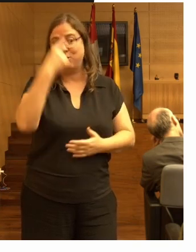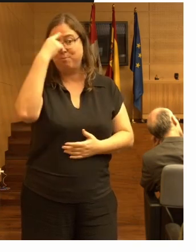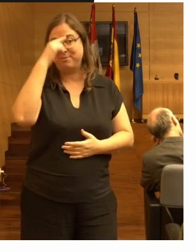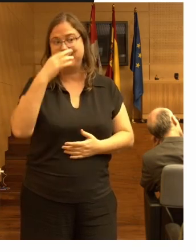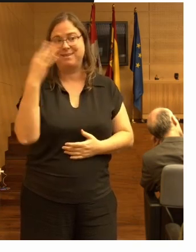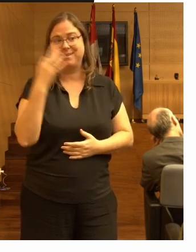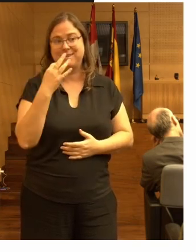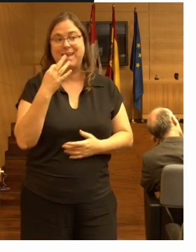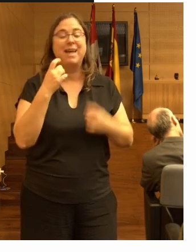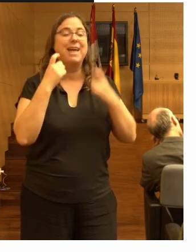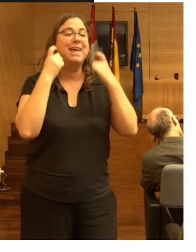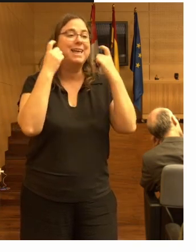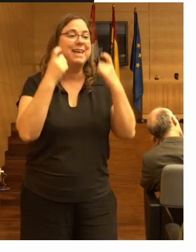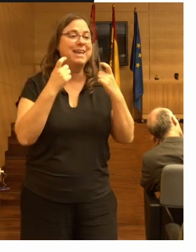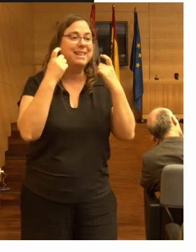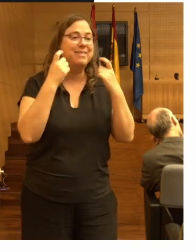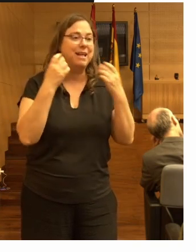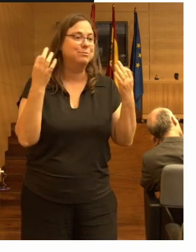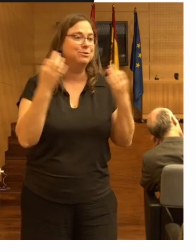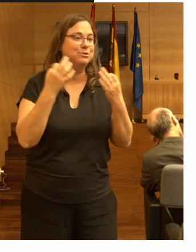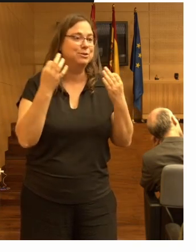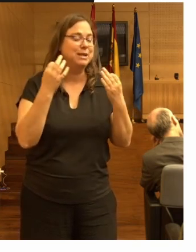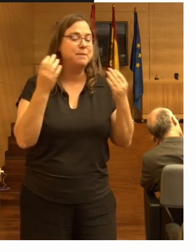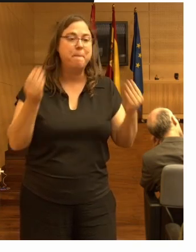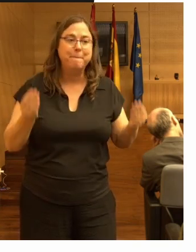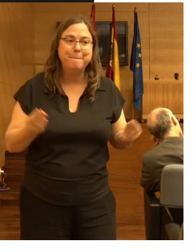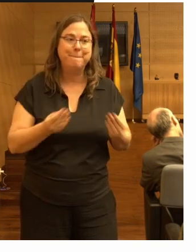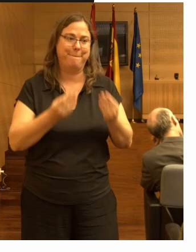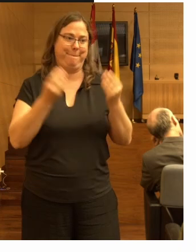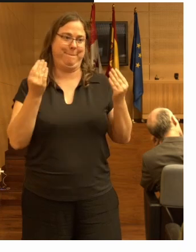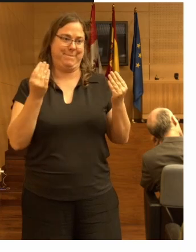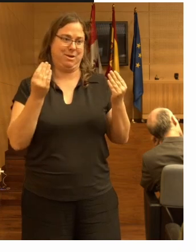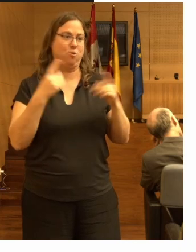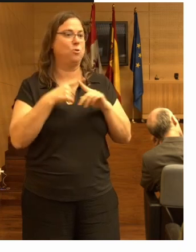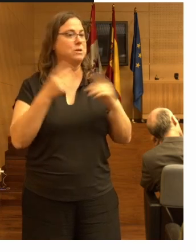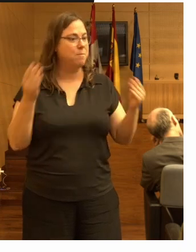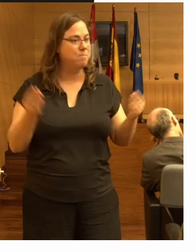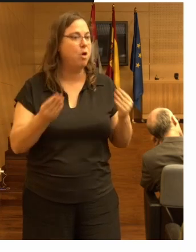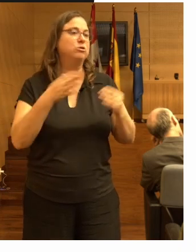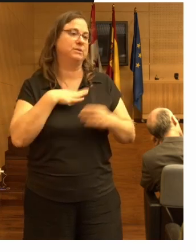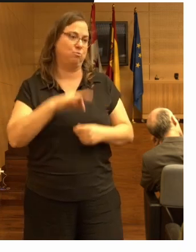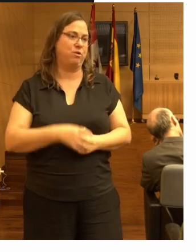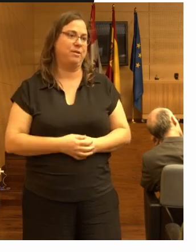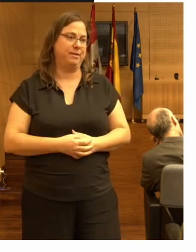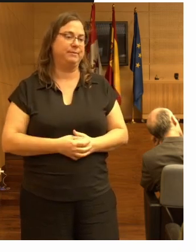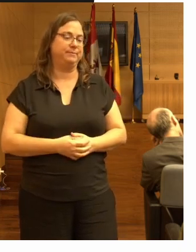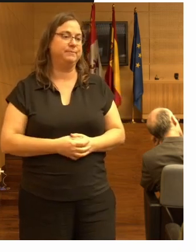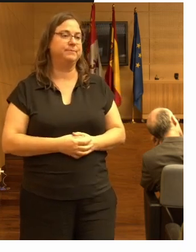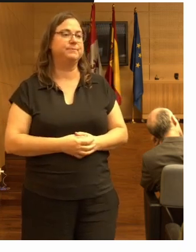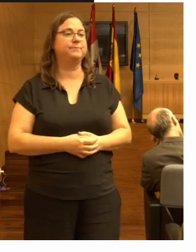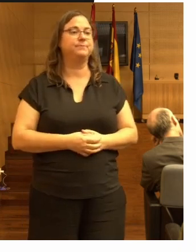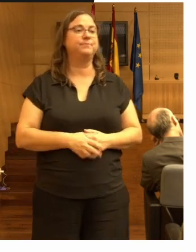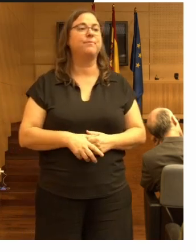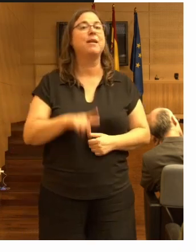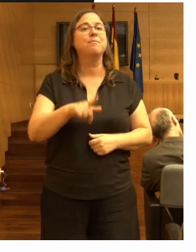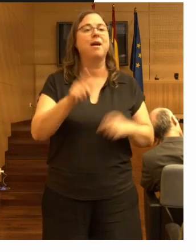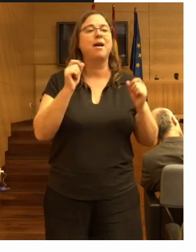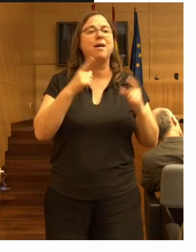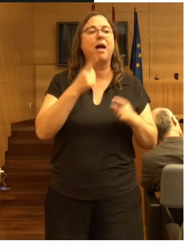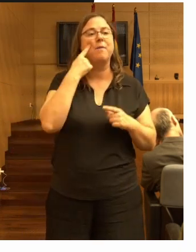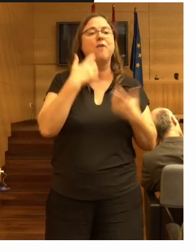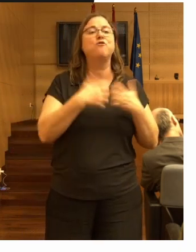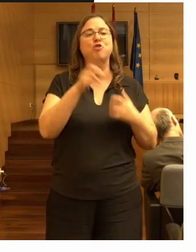estamos intentando hacer lo mejor que podemos y ver que esto funciona